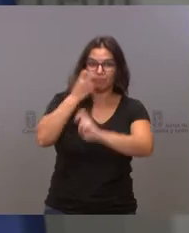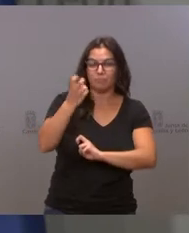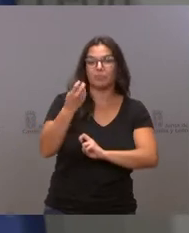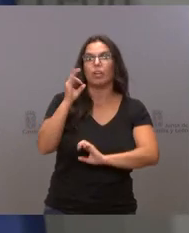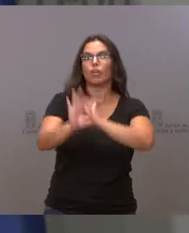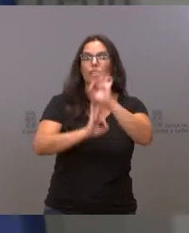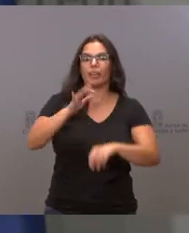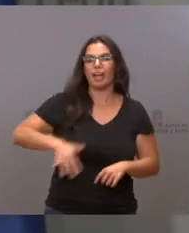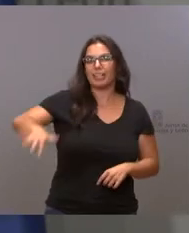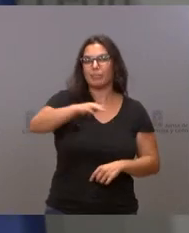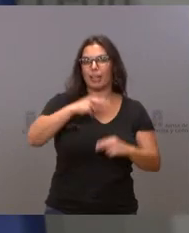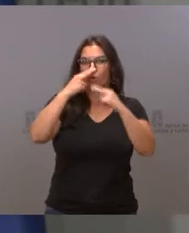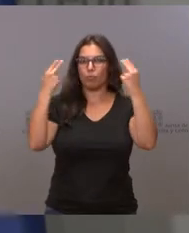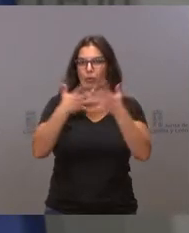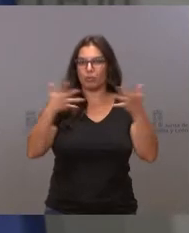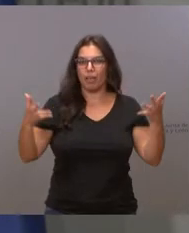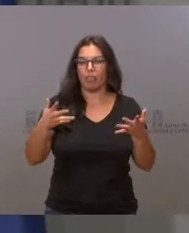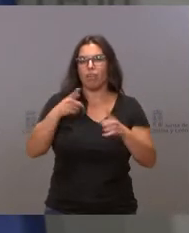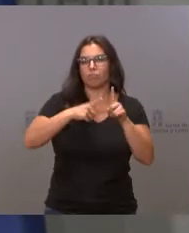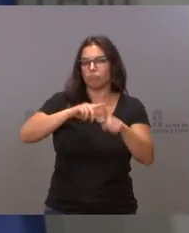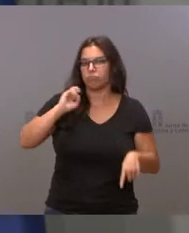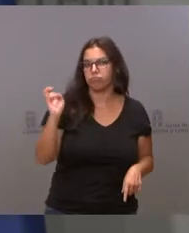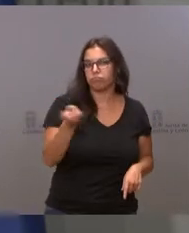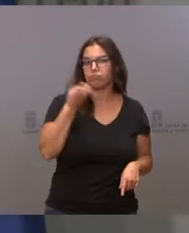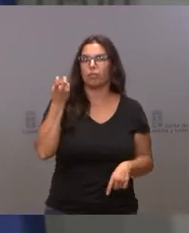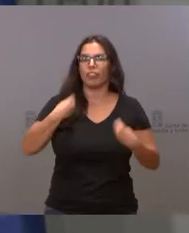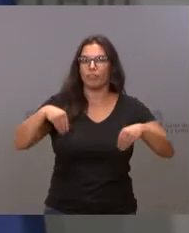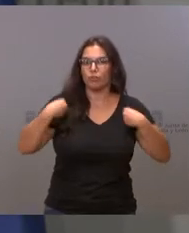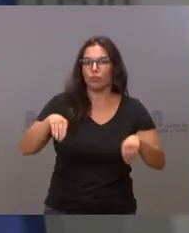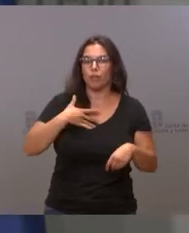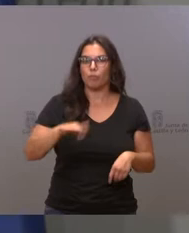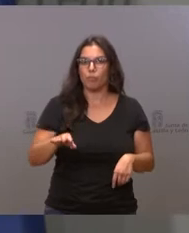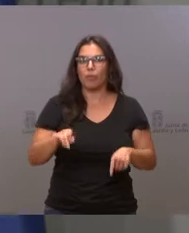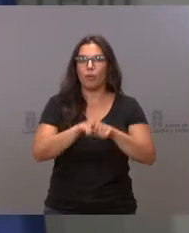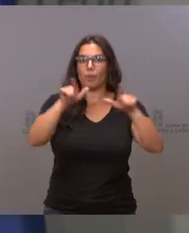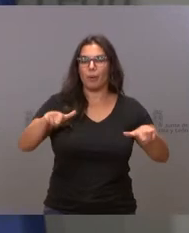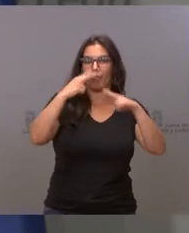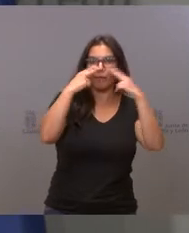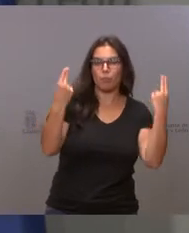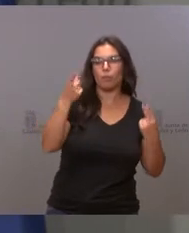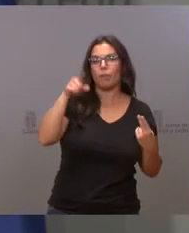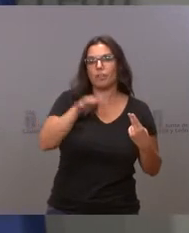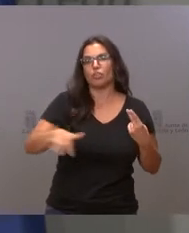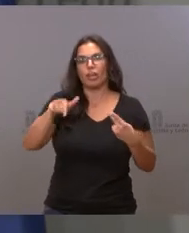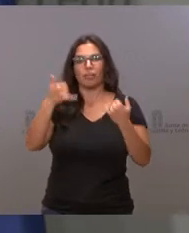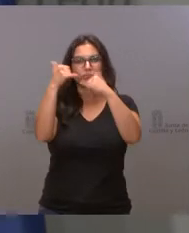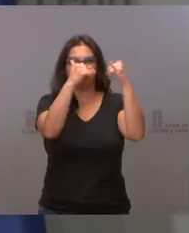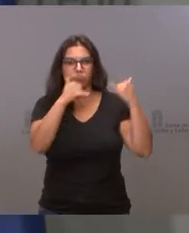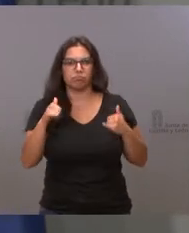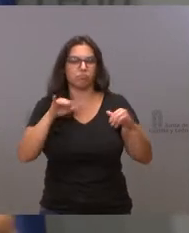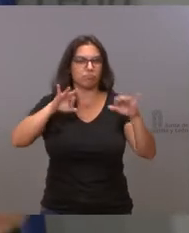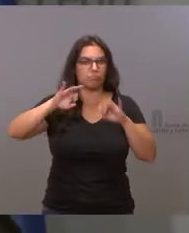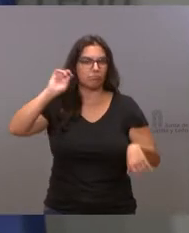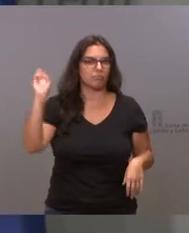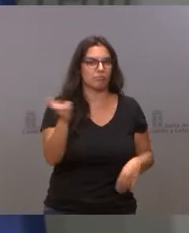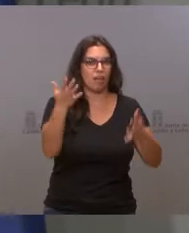de un gran espacio público multifuncional para que pueda disfrutarse como plaza pública y lugar de celebración de espectáculos al